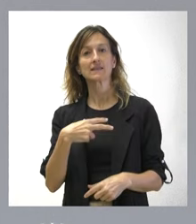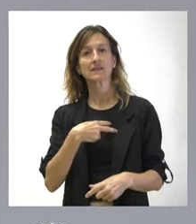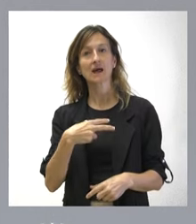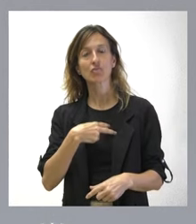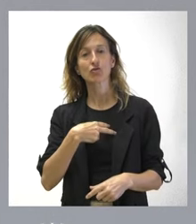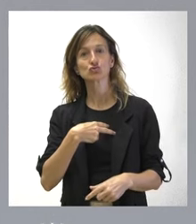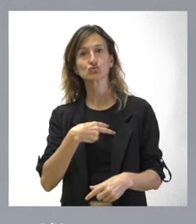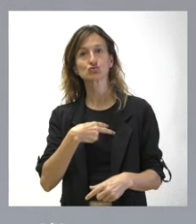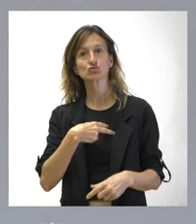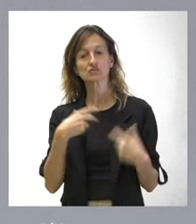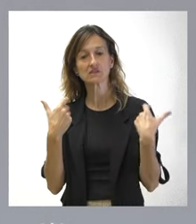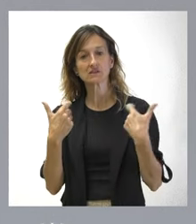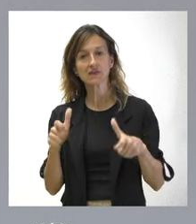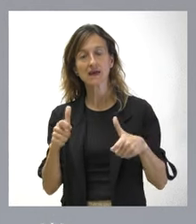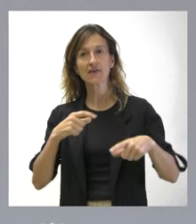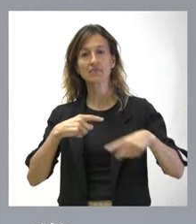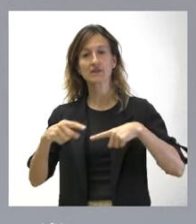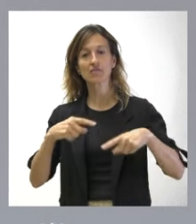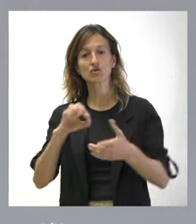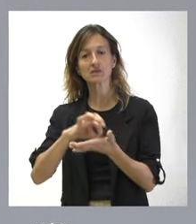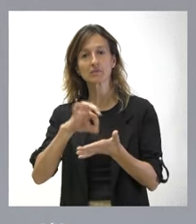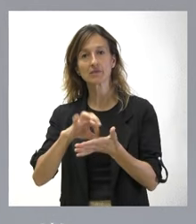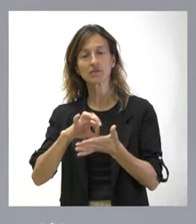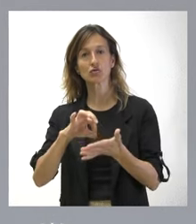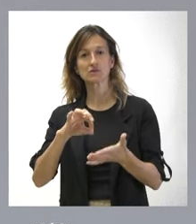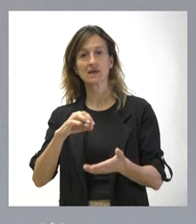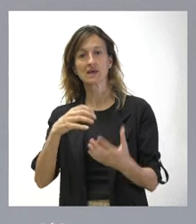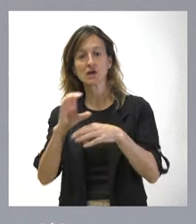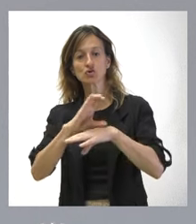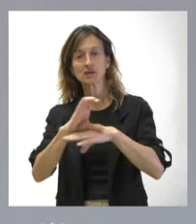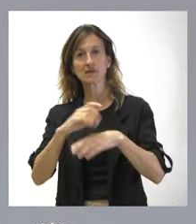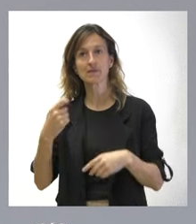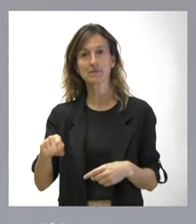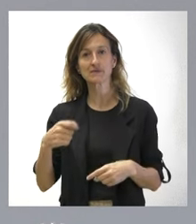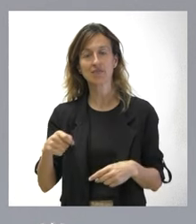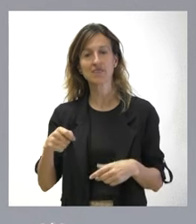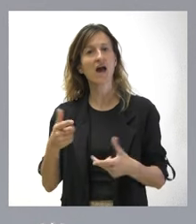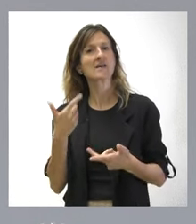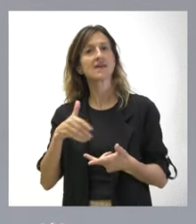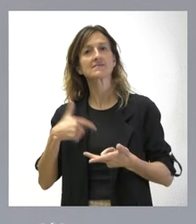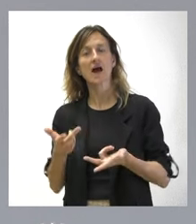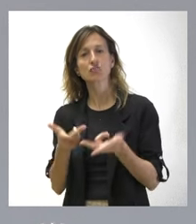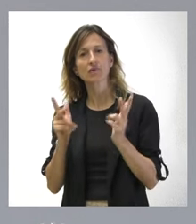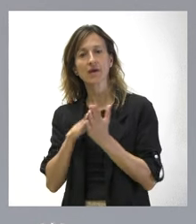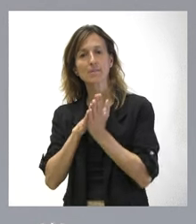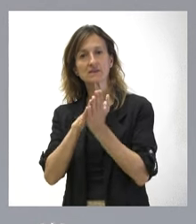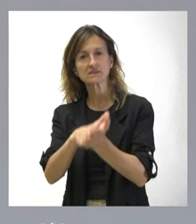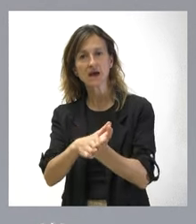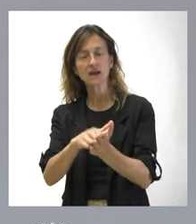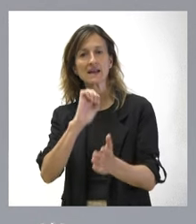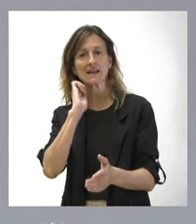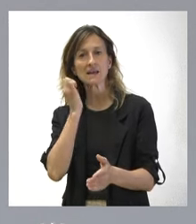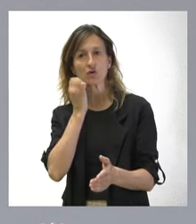Dirección de los Servicios Jurídicos de la Consejería de la Presidencia quedan autorizados a presentar recurso de